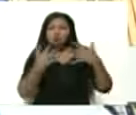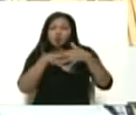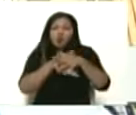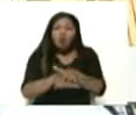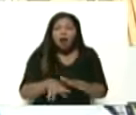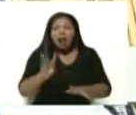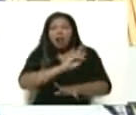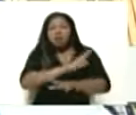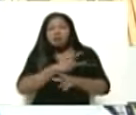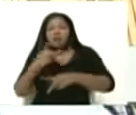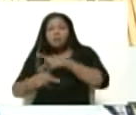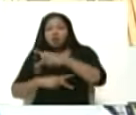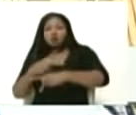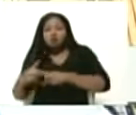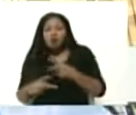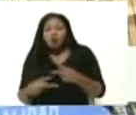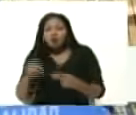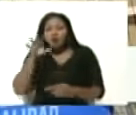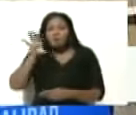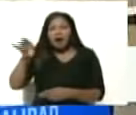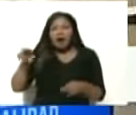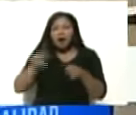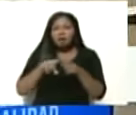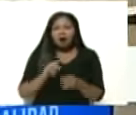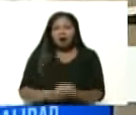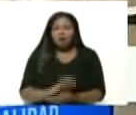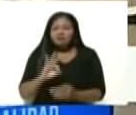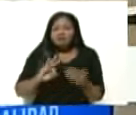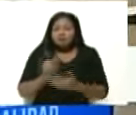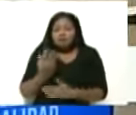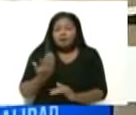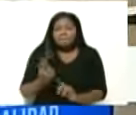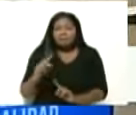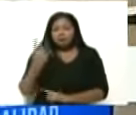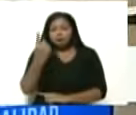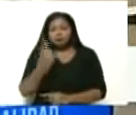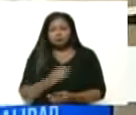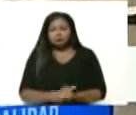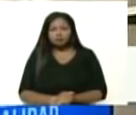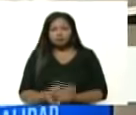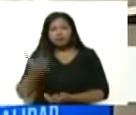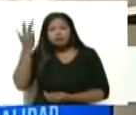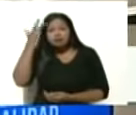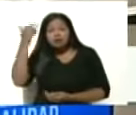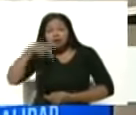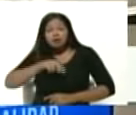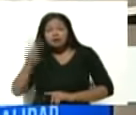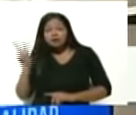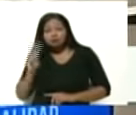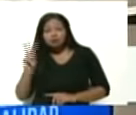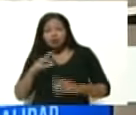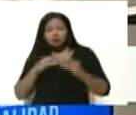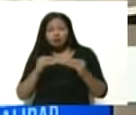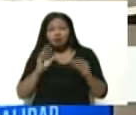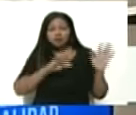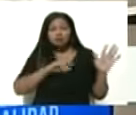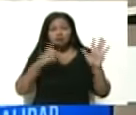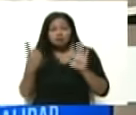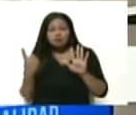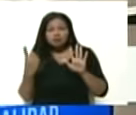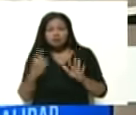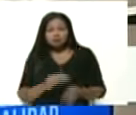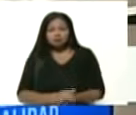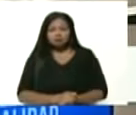fuerza productiva de un país. Eso es fundamental. Saber que Venezuela tiene 16 motores